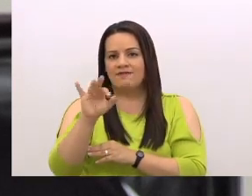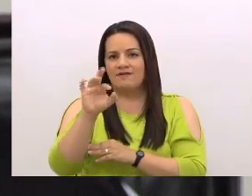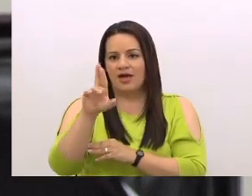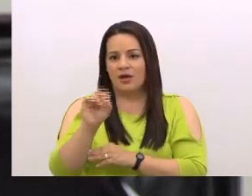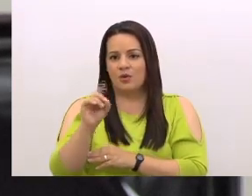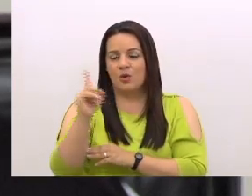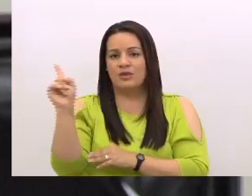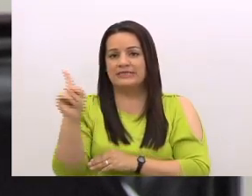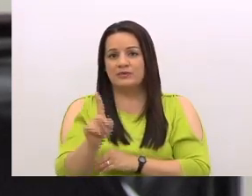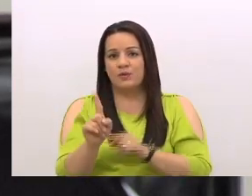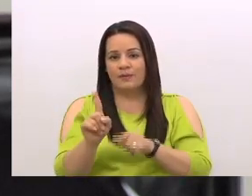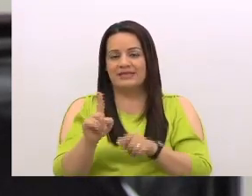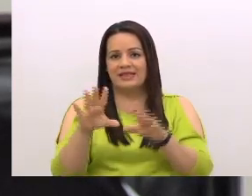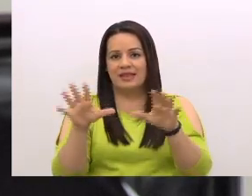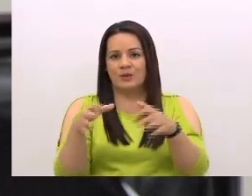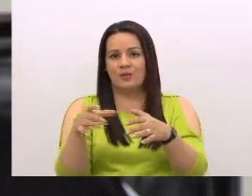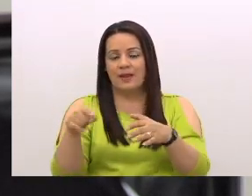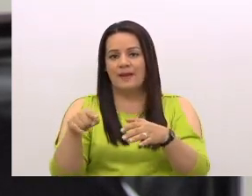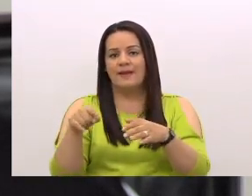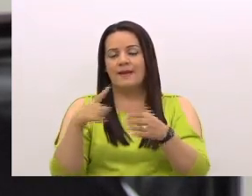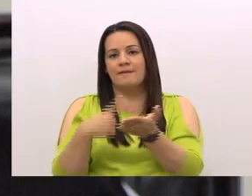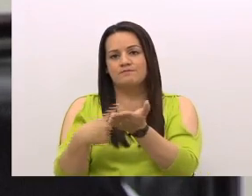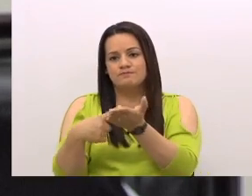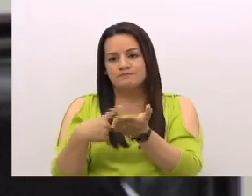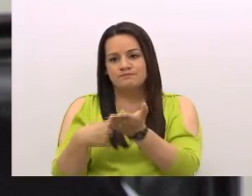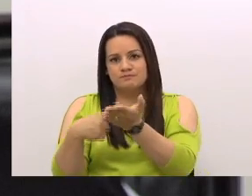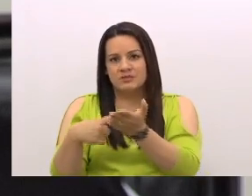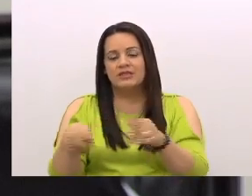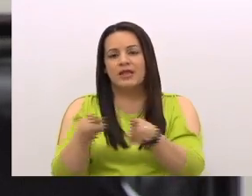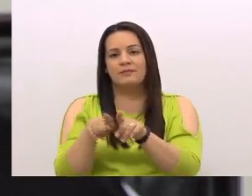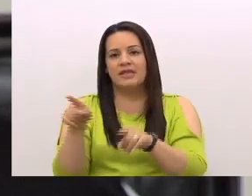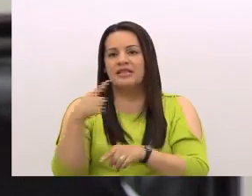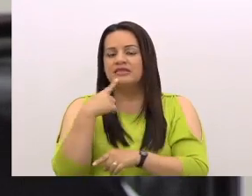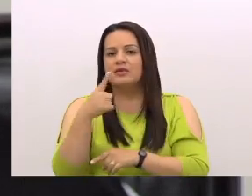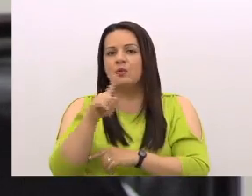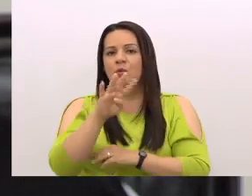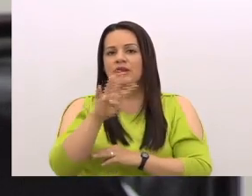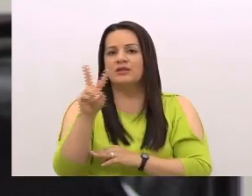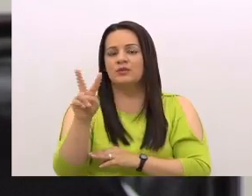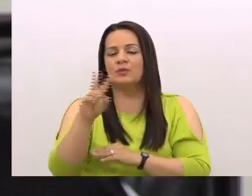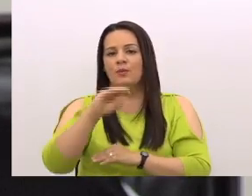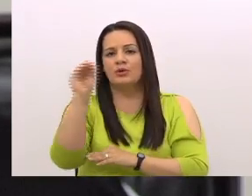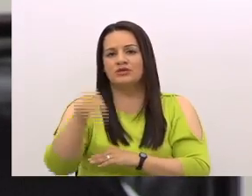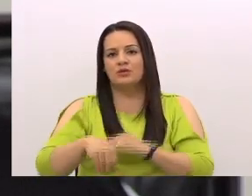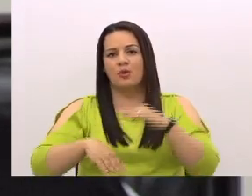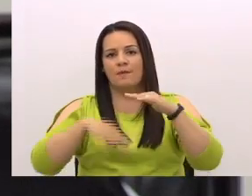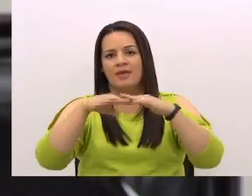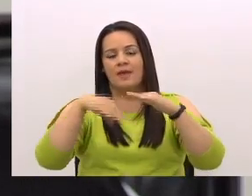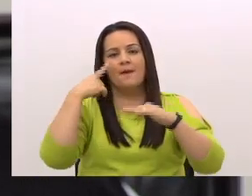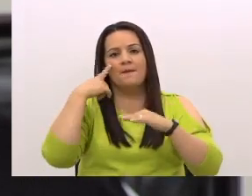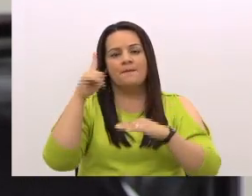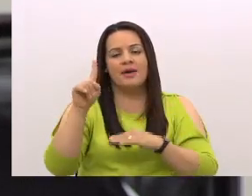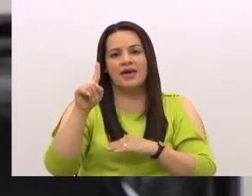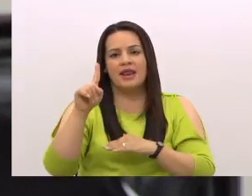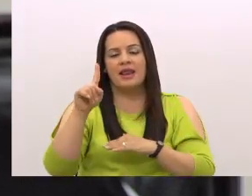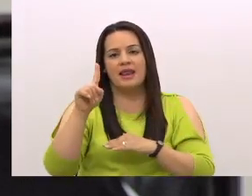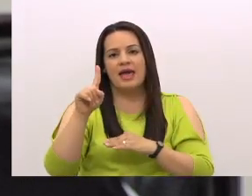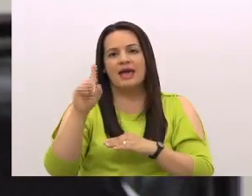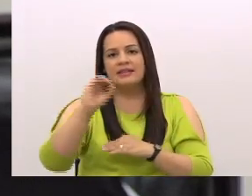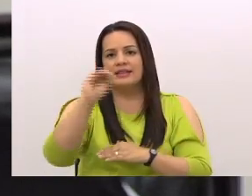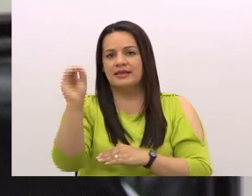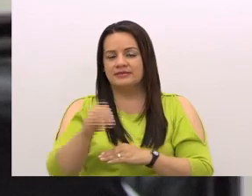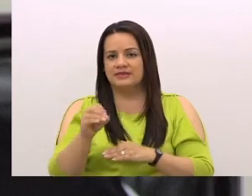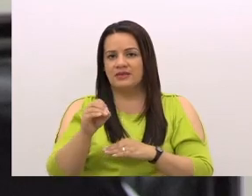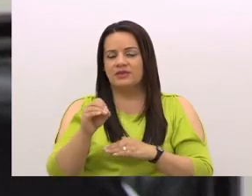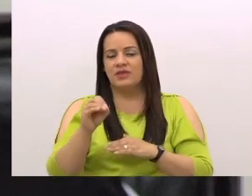esa mesa de trabajo sostuvo que un 42% es el máximo que él recomienda para la tasa de usura, mientras que